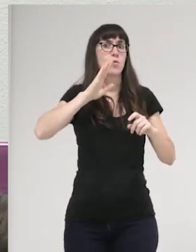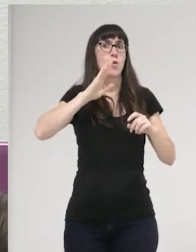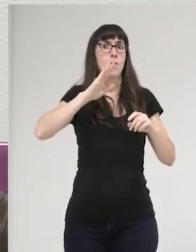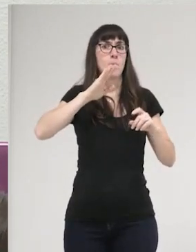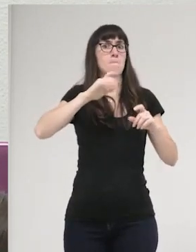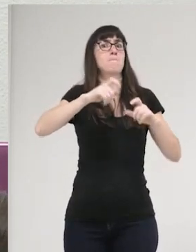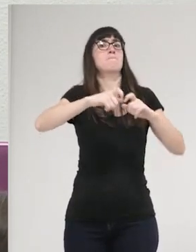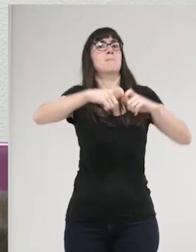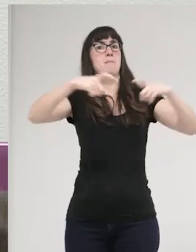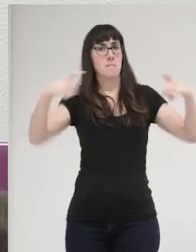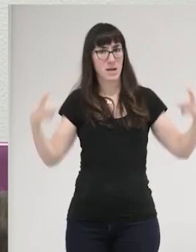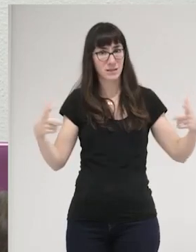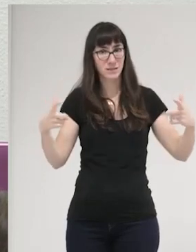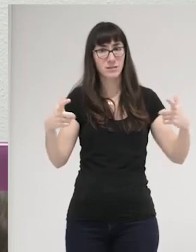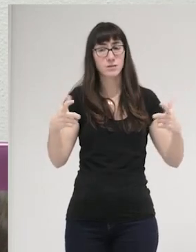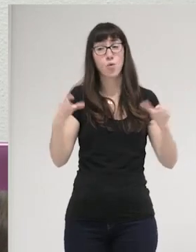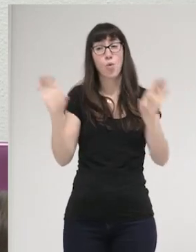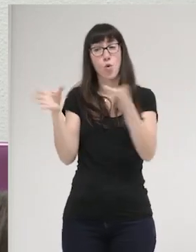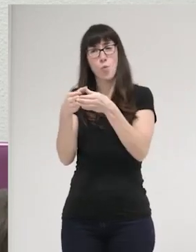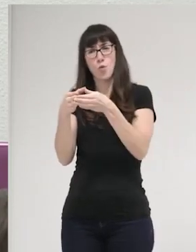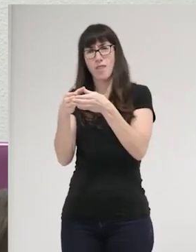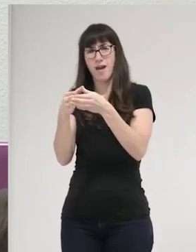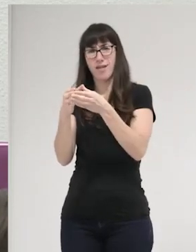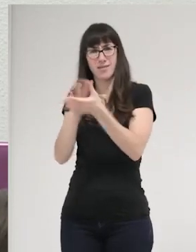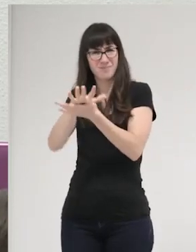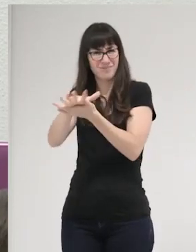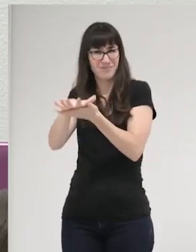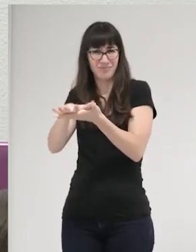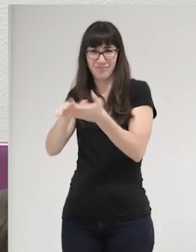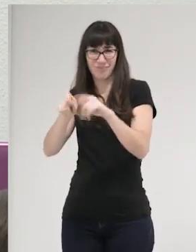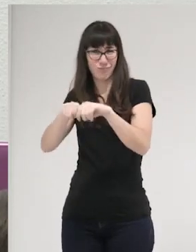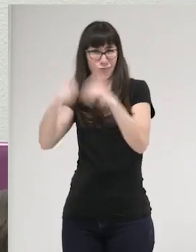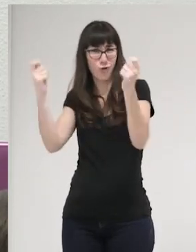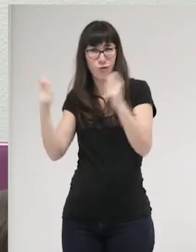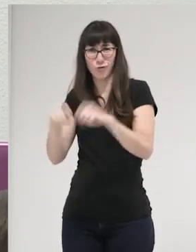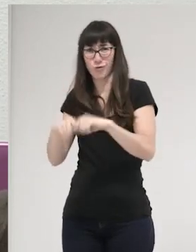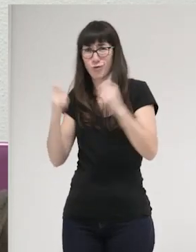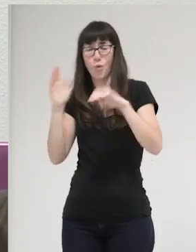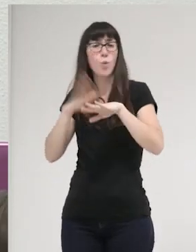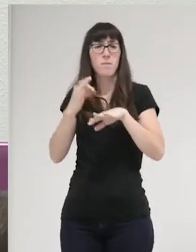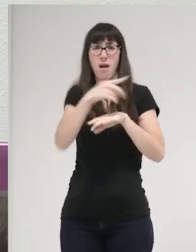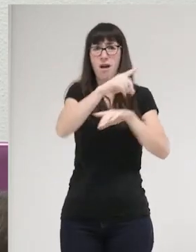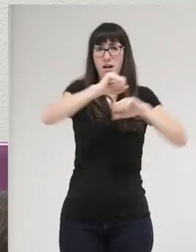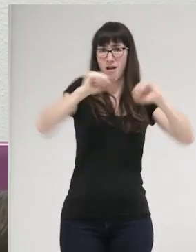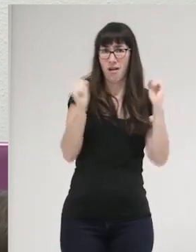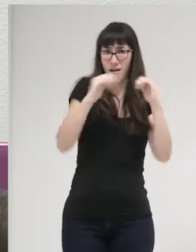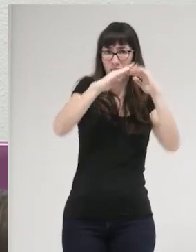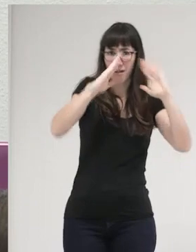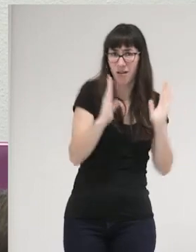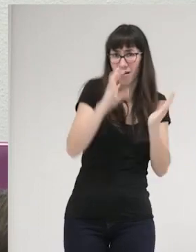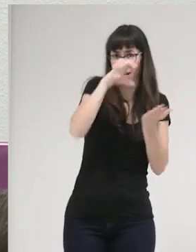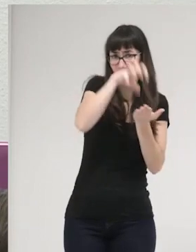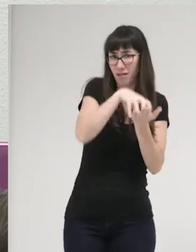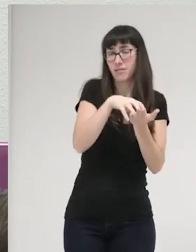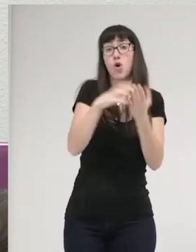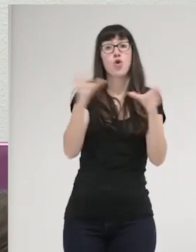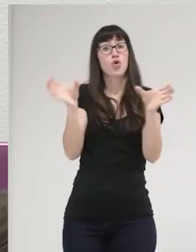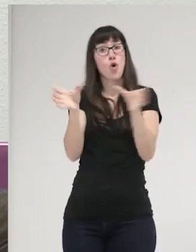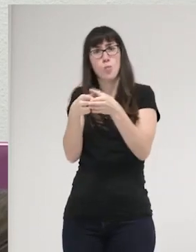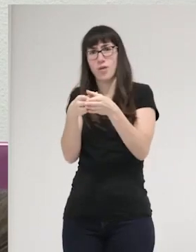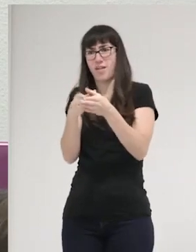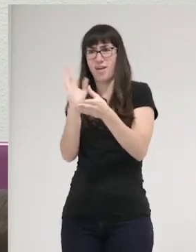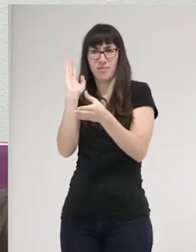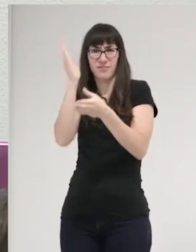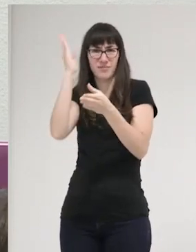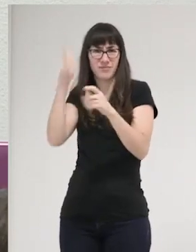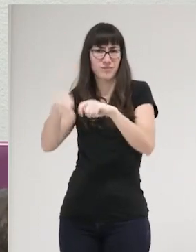destruye la comunidad, evidentemente, o la forma de solventar los conflictos a través del encierro destruye las comunidades, sobre todo, no